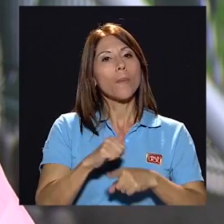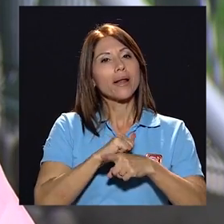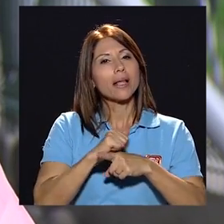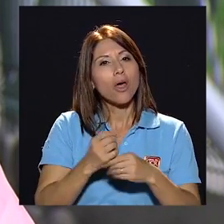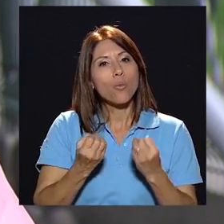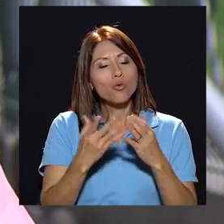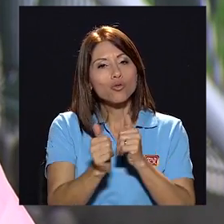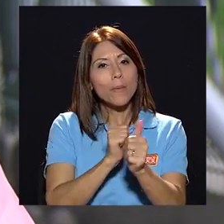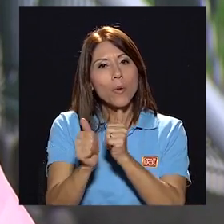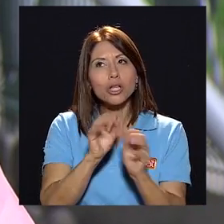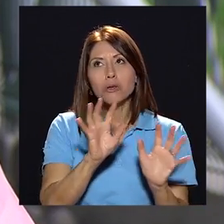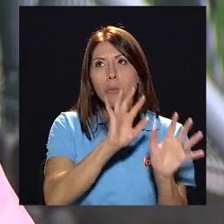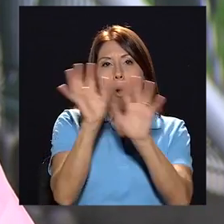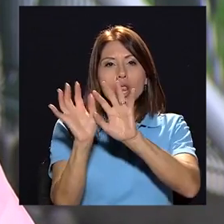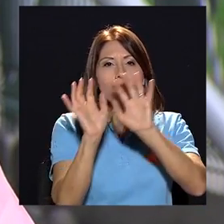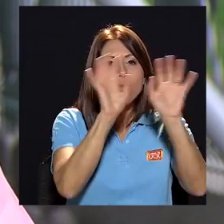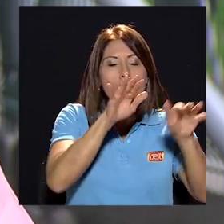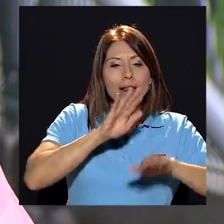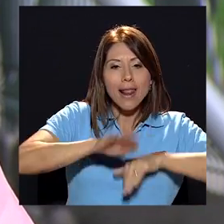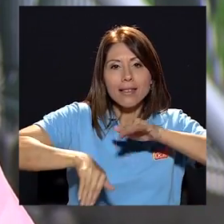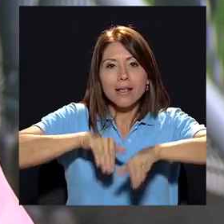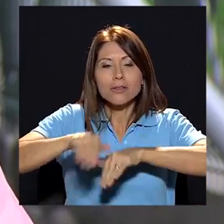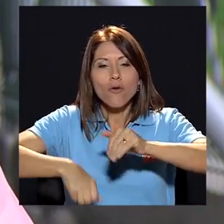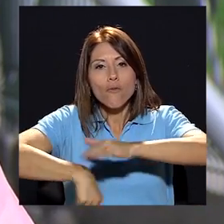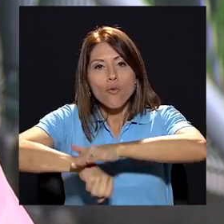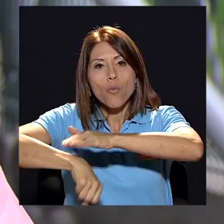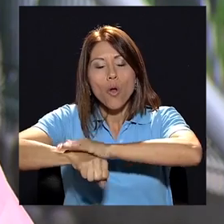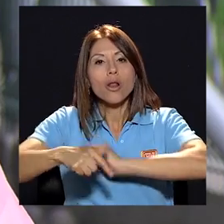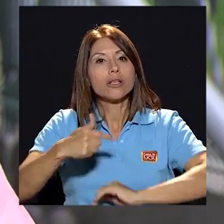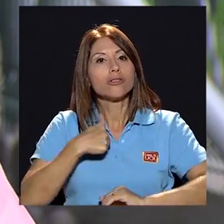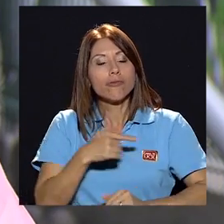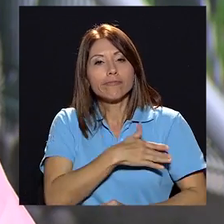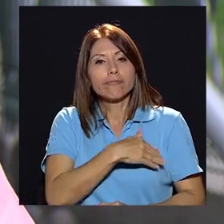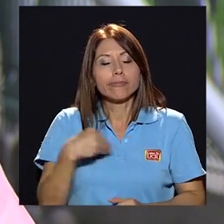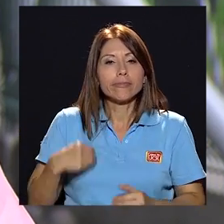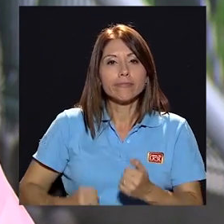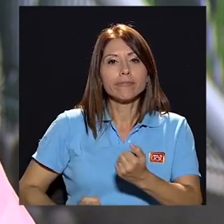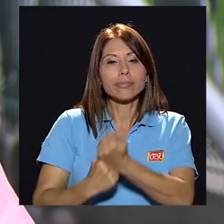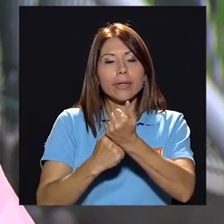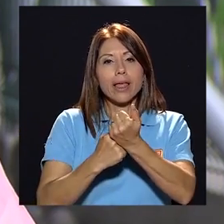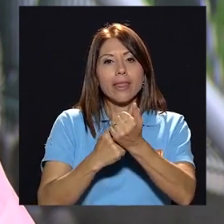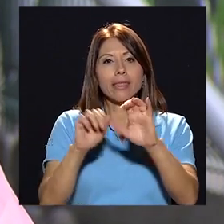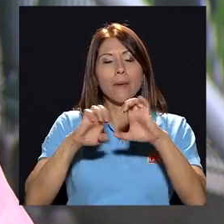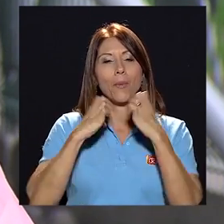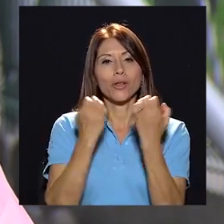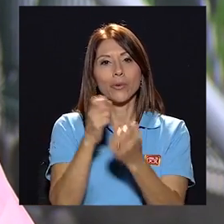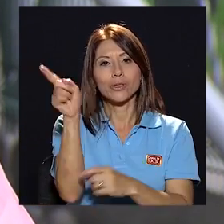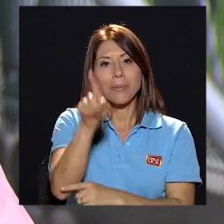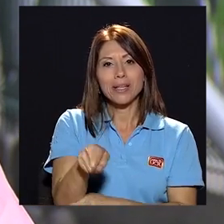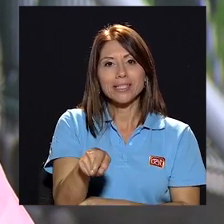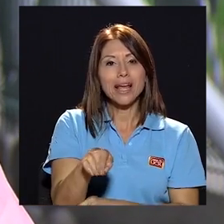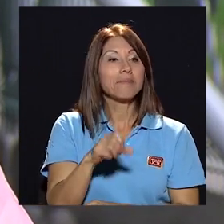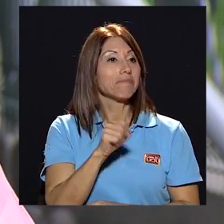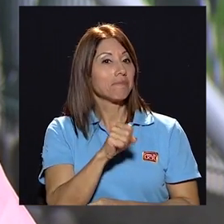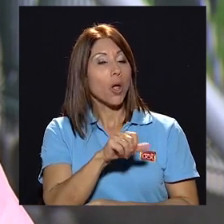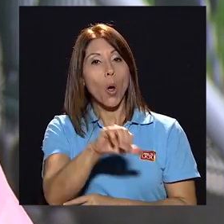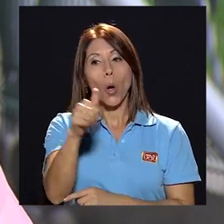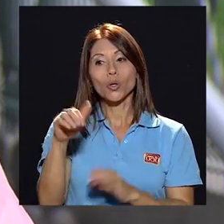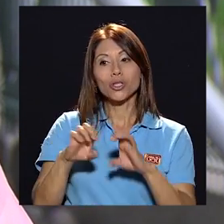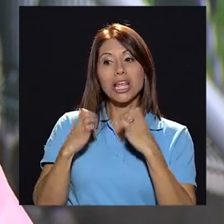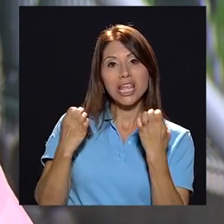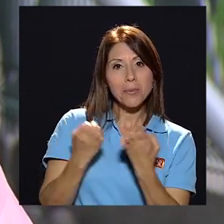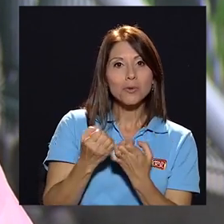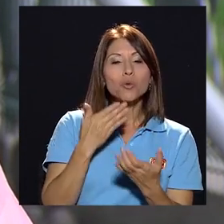muchos deportes, voleibol, natación, fútbol, soy aficionado al Deportivo Zapriza, los otros